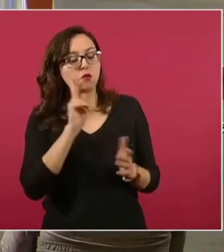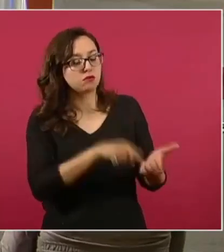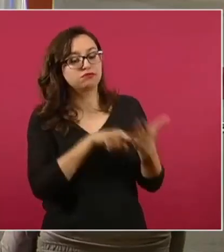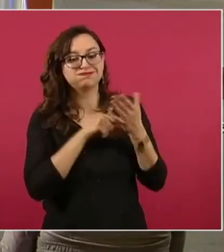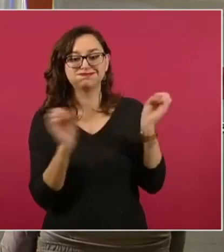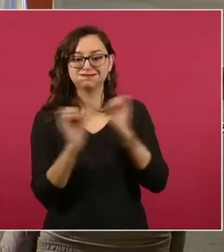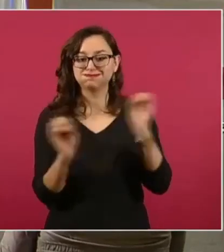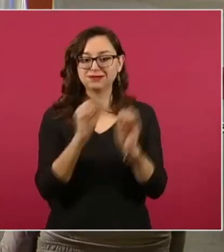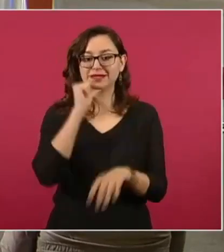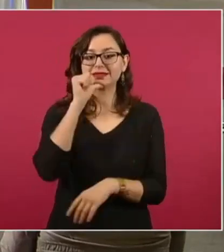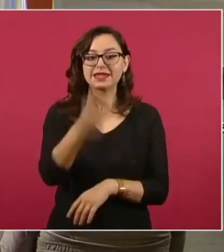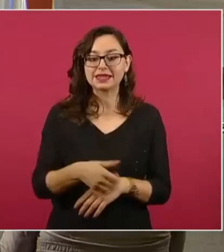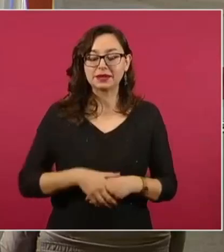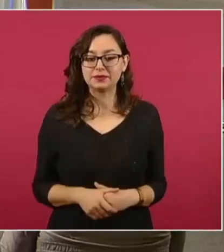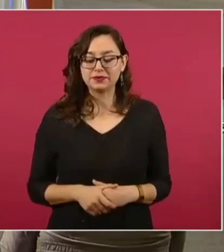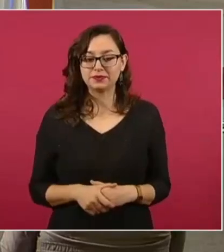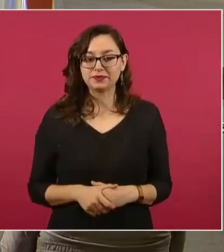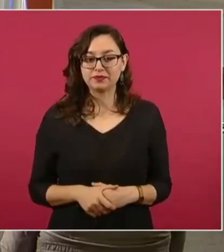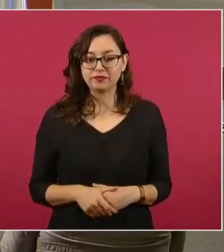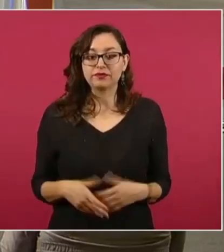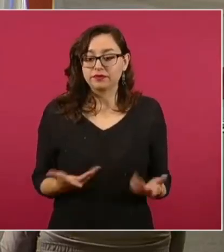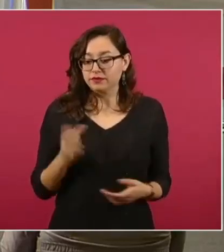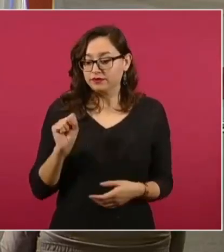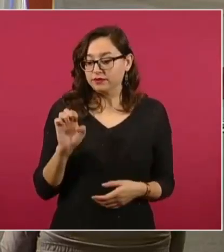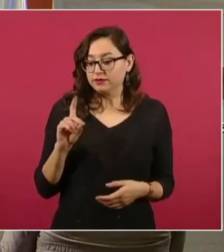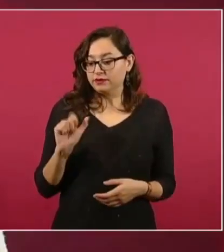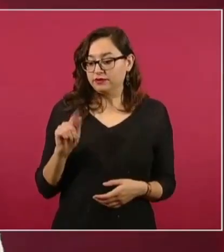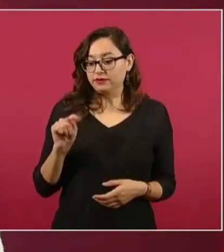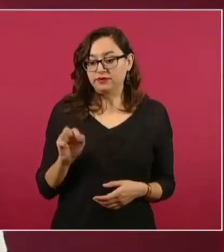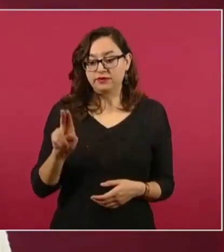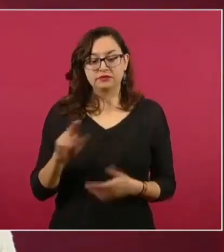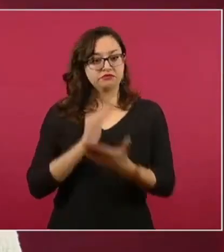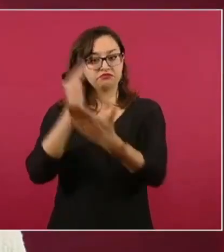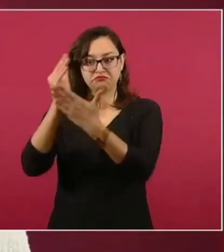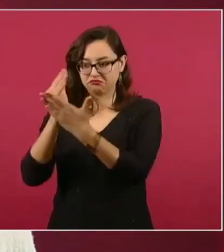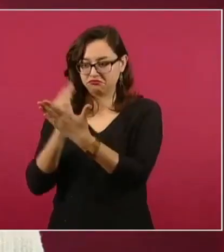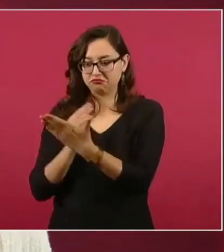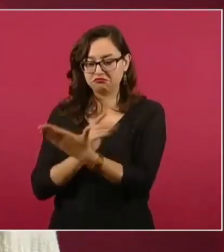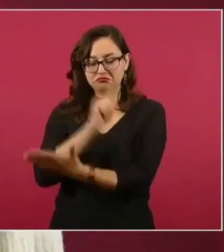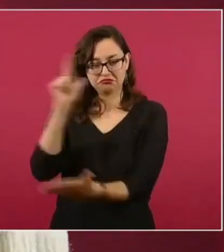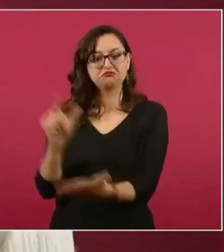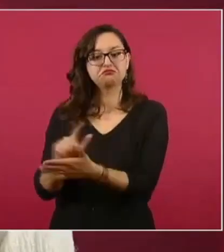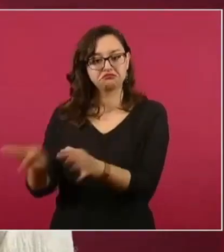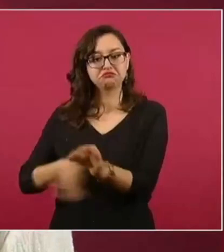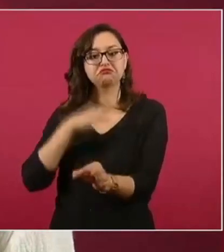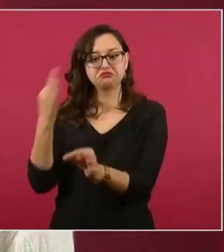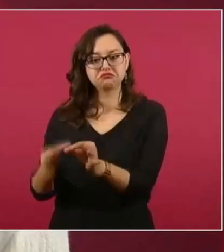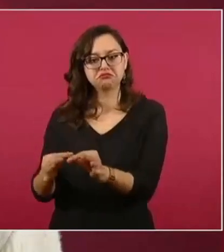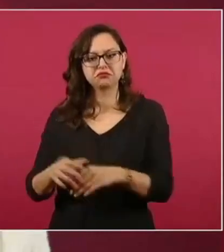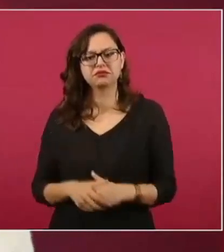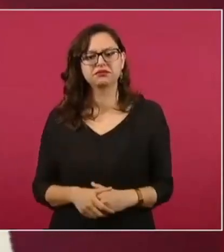nación. Todo lo realizado por la CEDATU está pegado a la ley. Pero nos